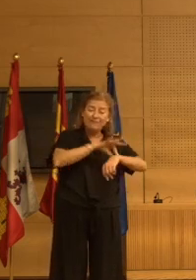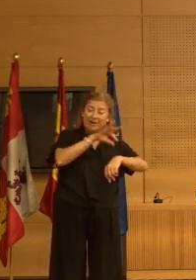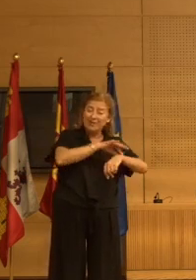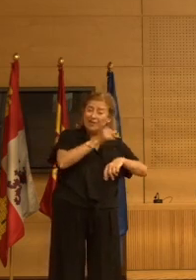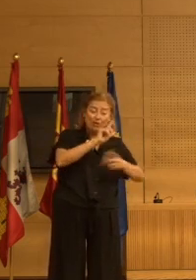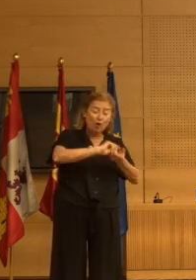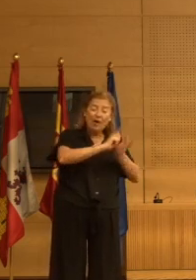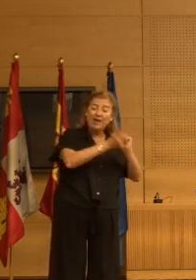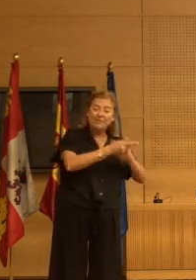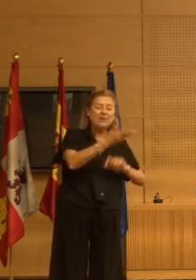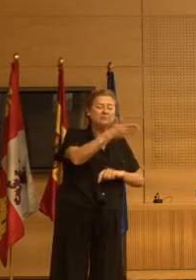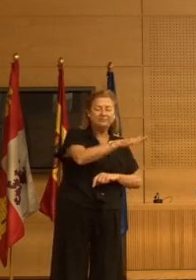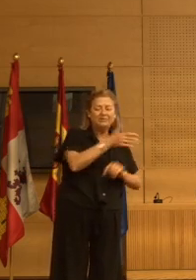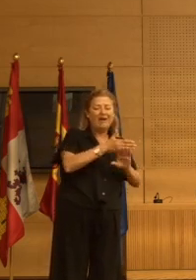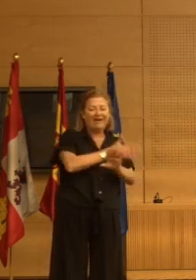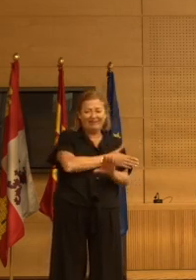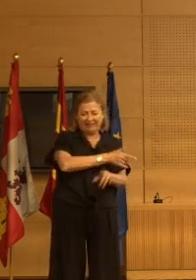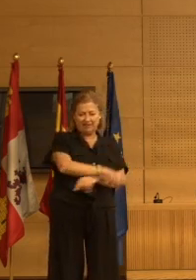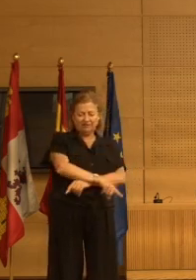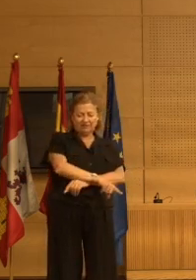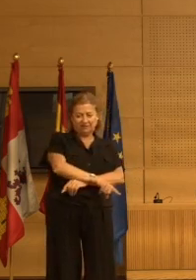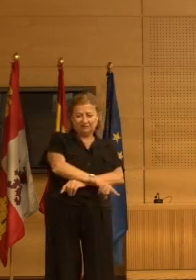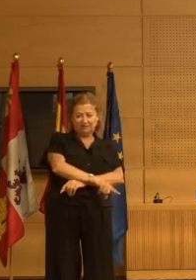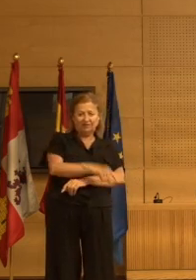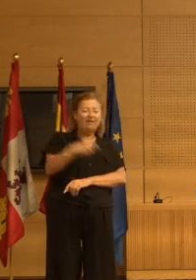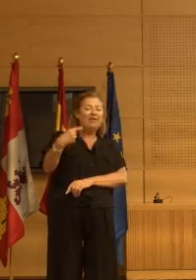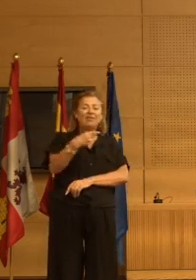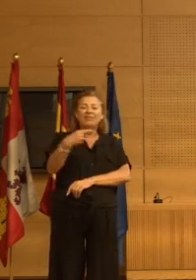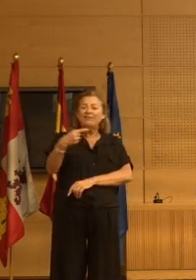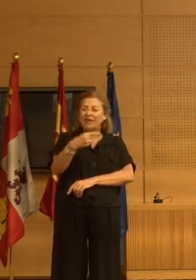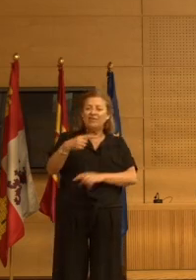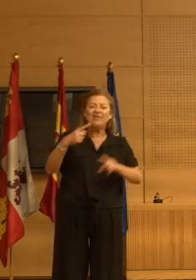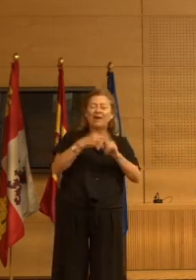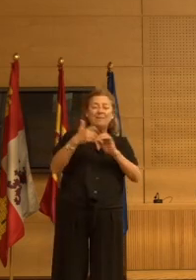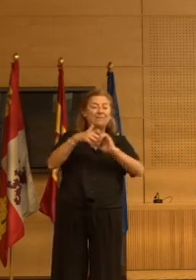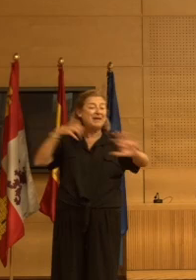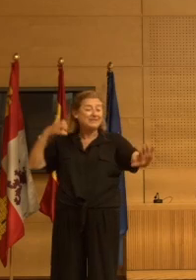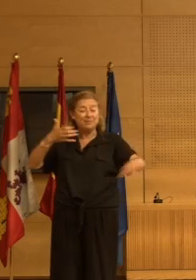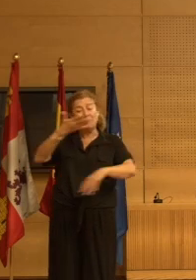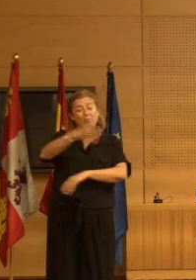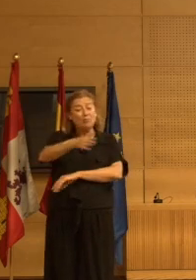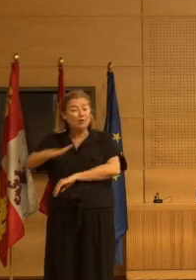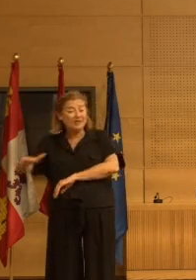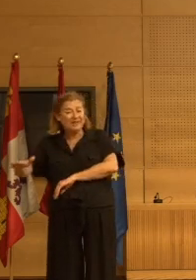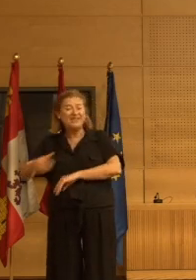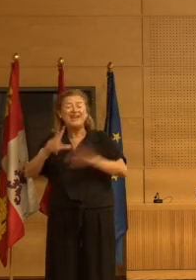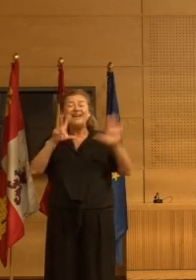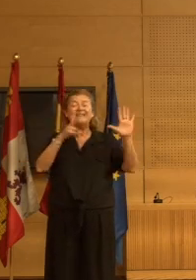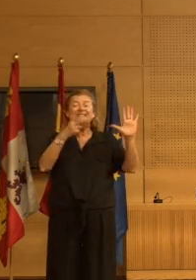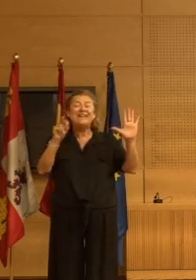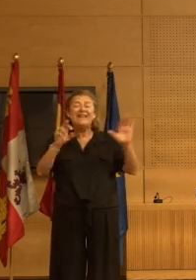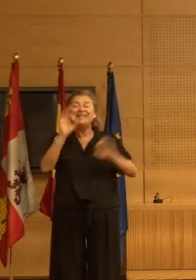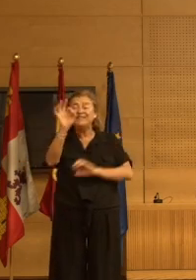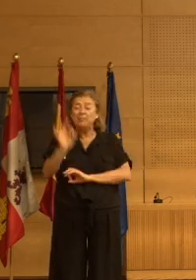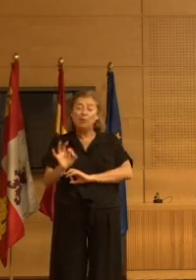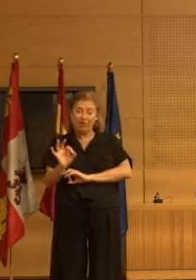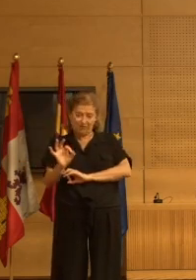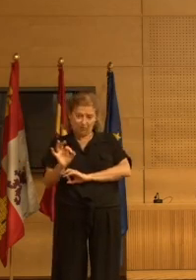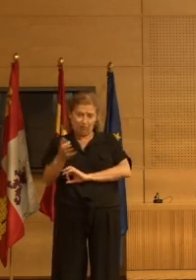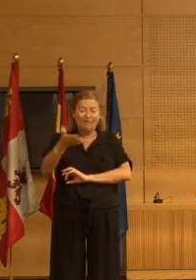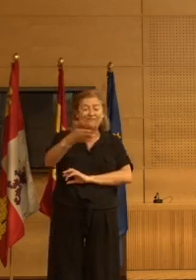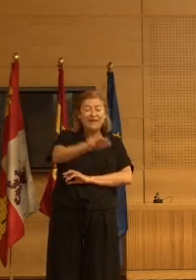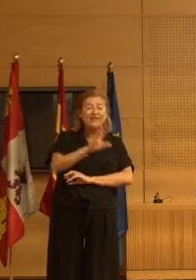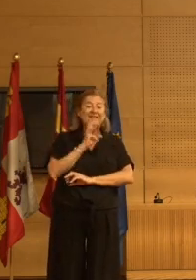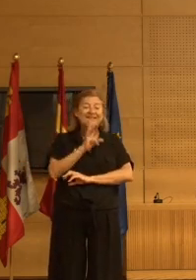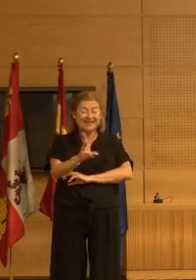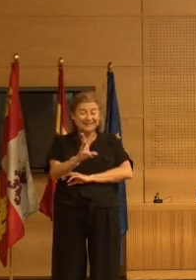placebo, fallecen claramente antes. La diferencia máxima en mortalidad es el 70% han fallecido a